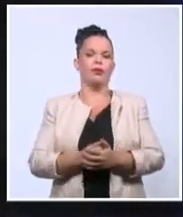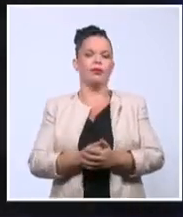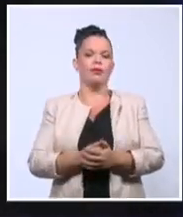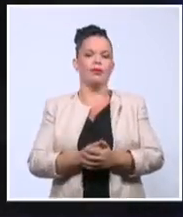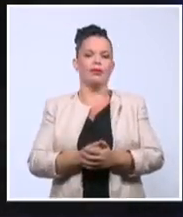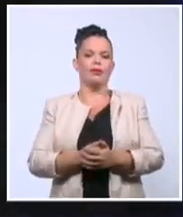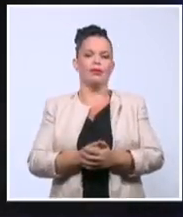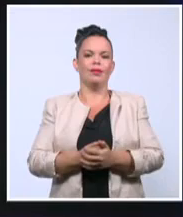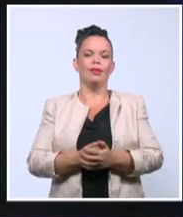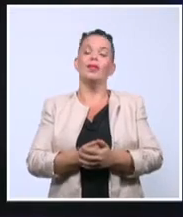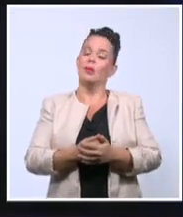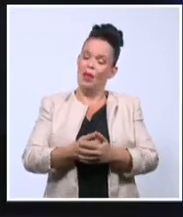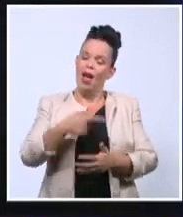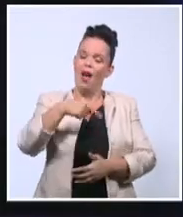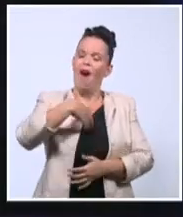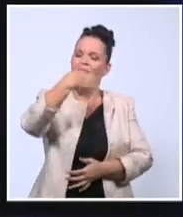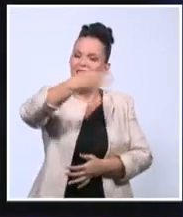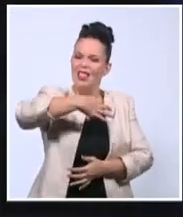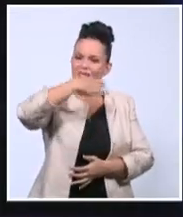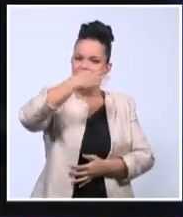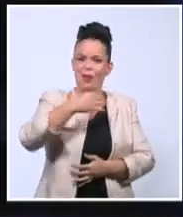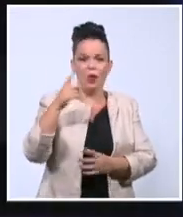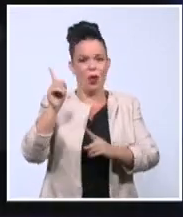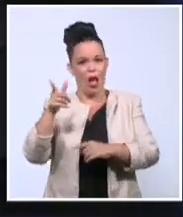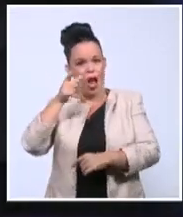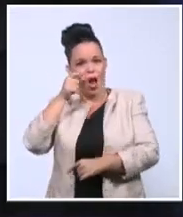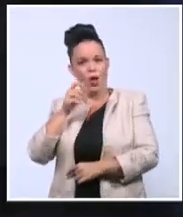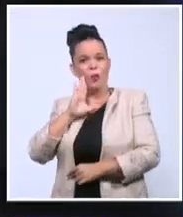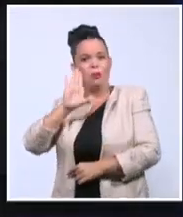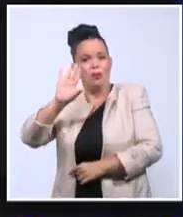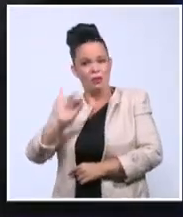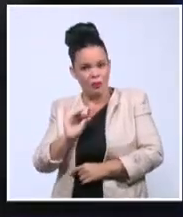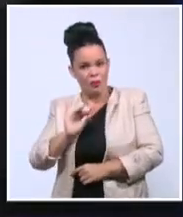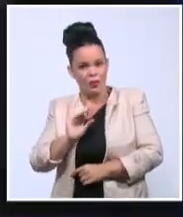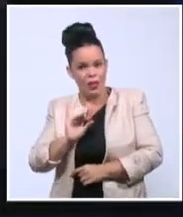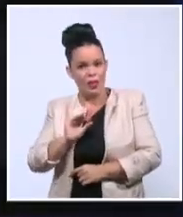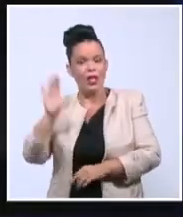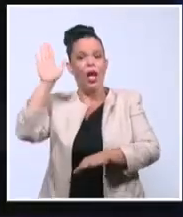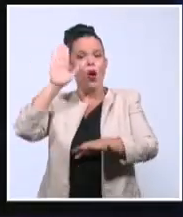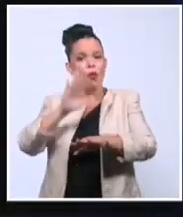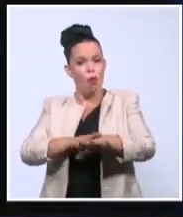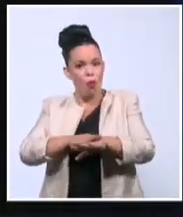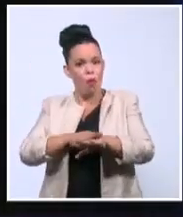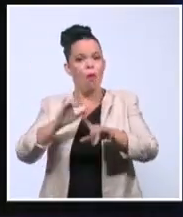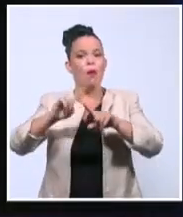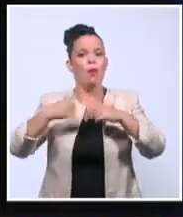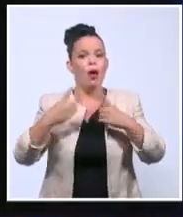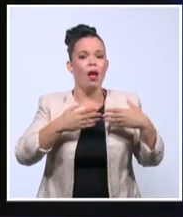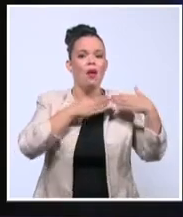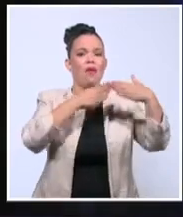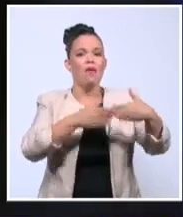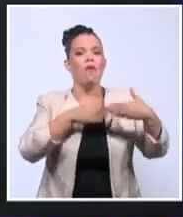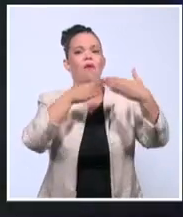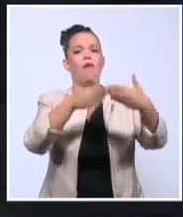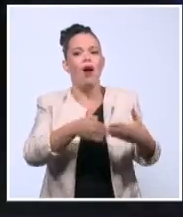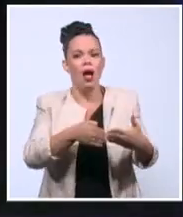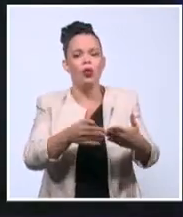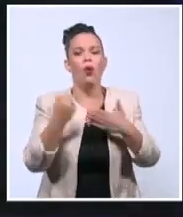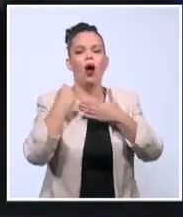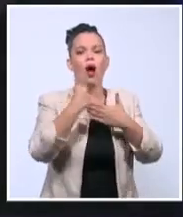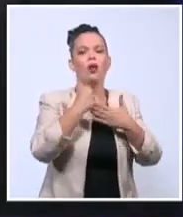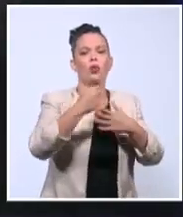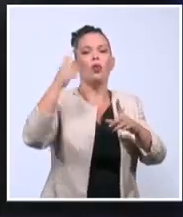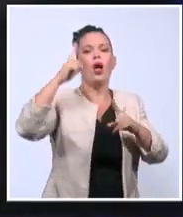tenemos COVID. Y por eso, porque entró el barco inglés, por eso yo me imagino que él ha incumplido